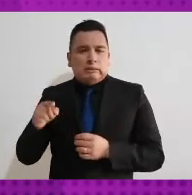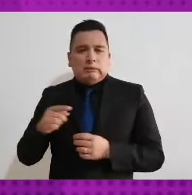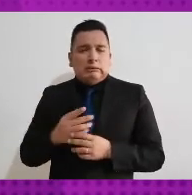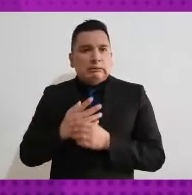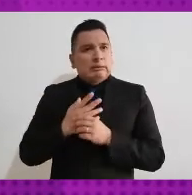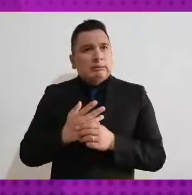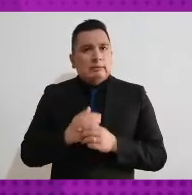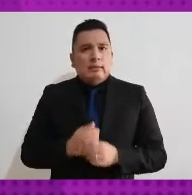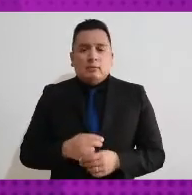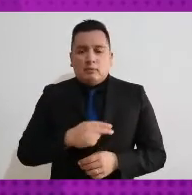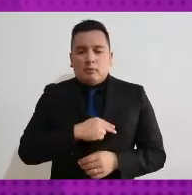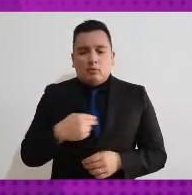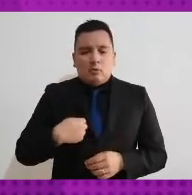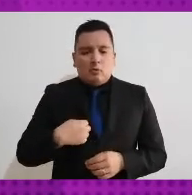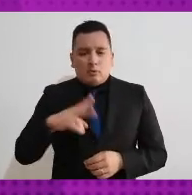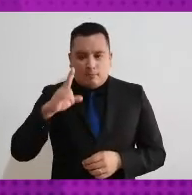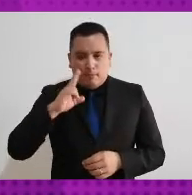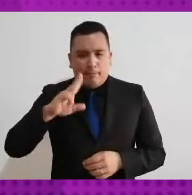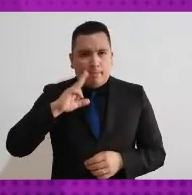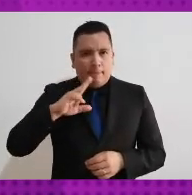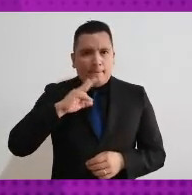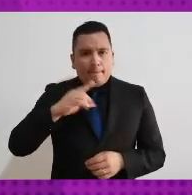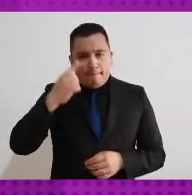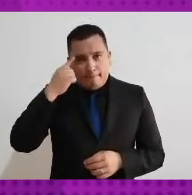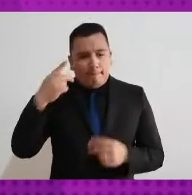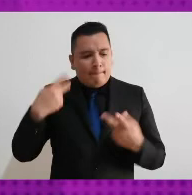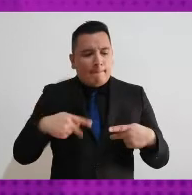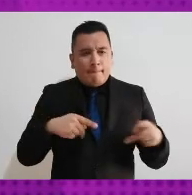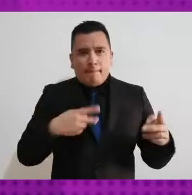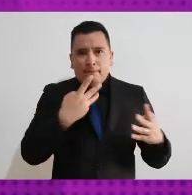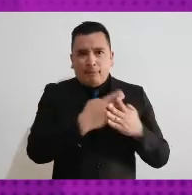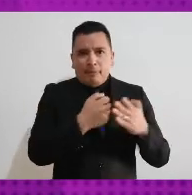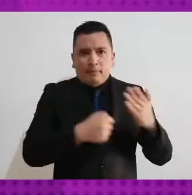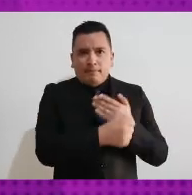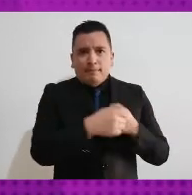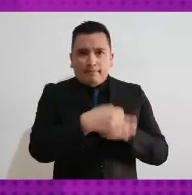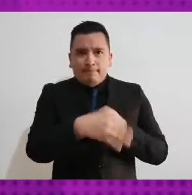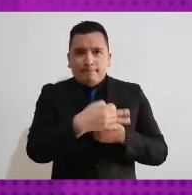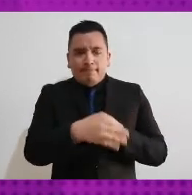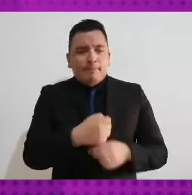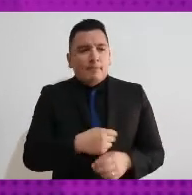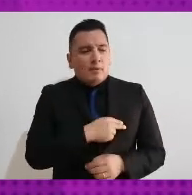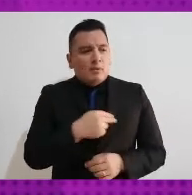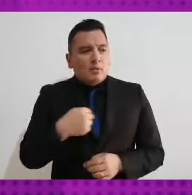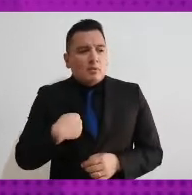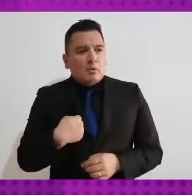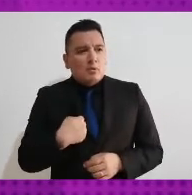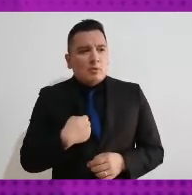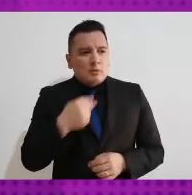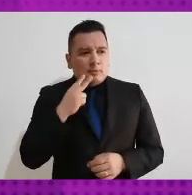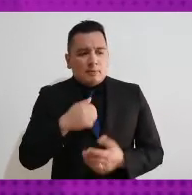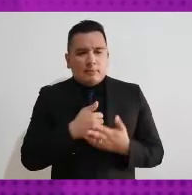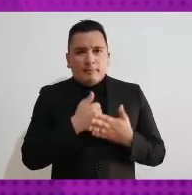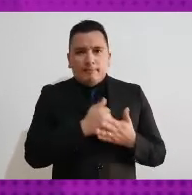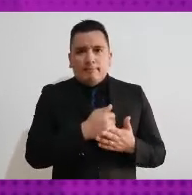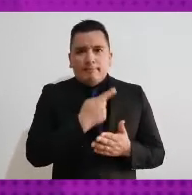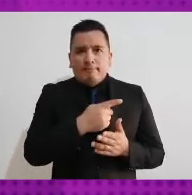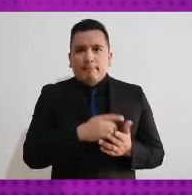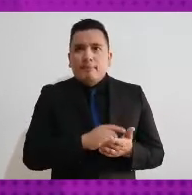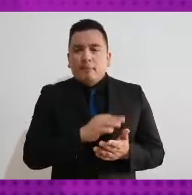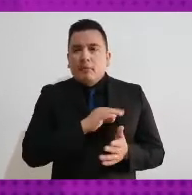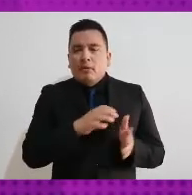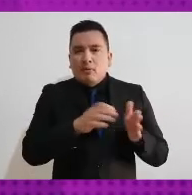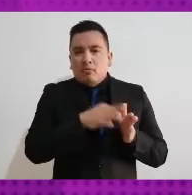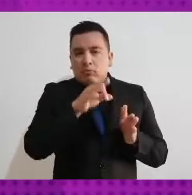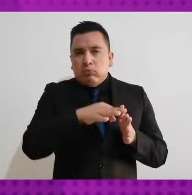dijo que implementáramos una prueba piloto para que personas en prisión preventiva podían ejercer su derecho al voto en dos mil veintiuno con